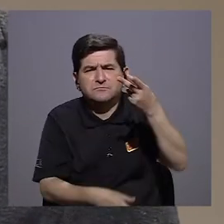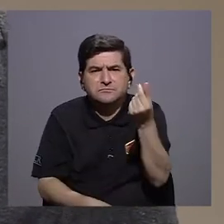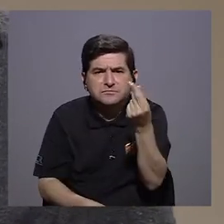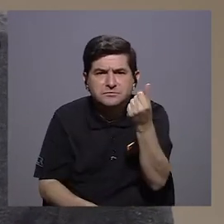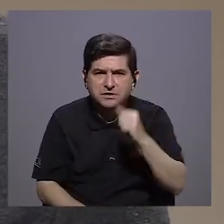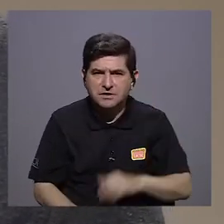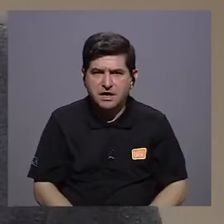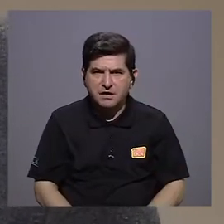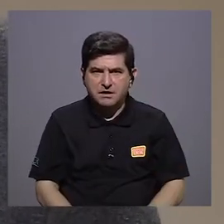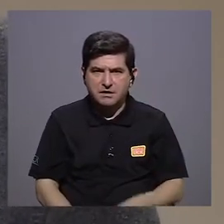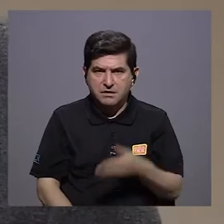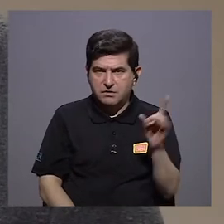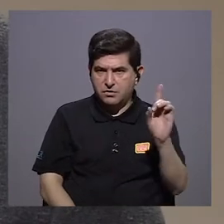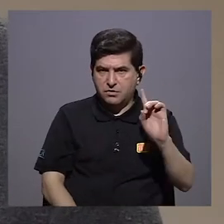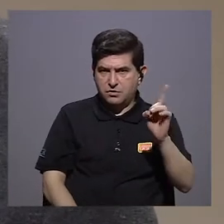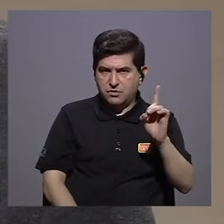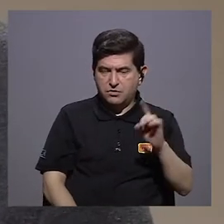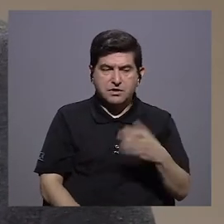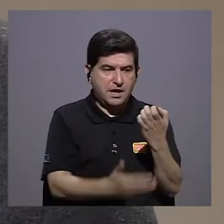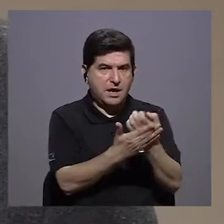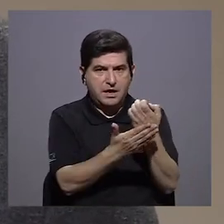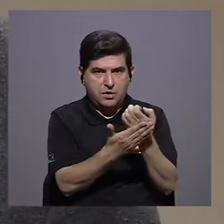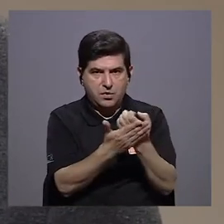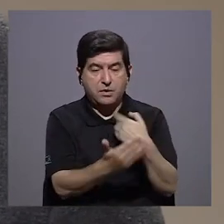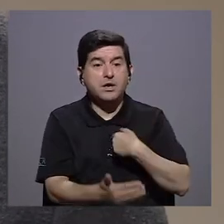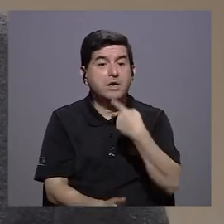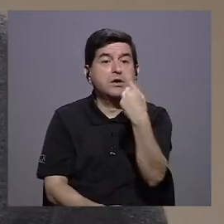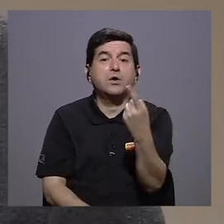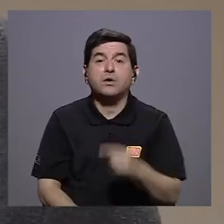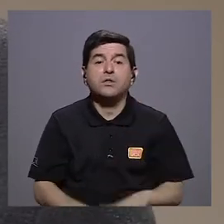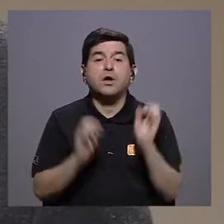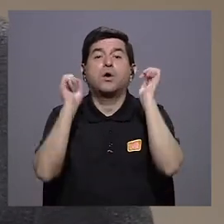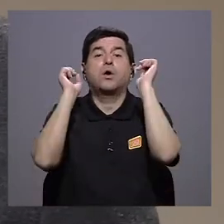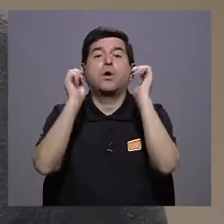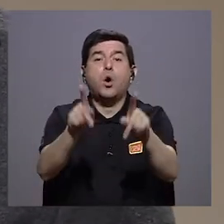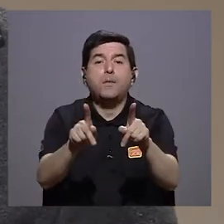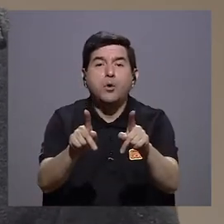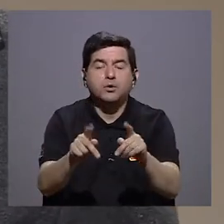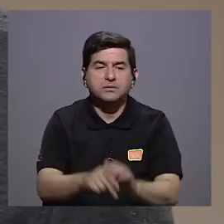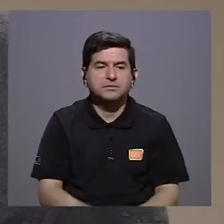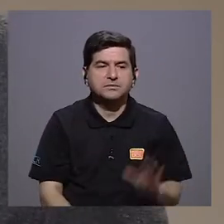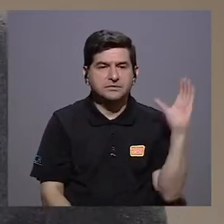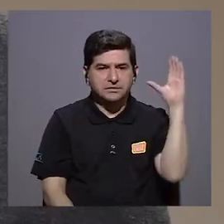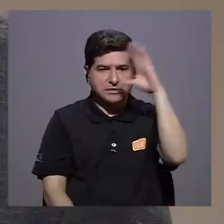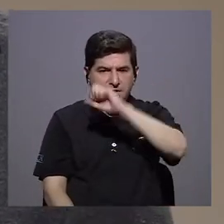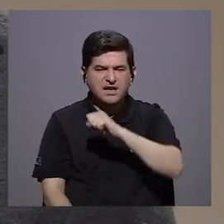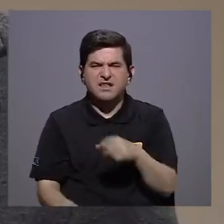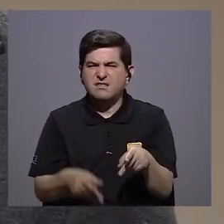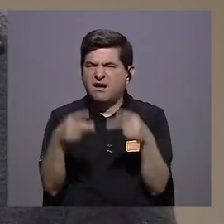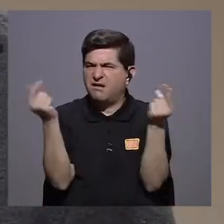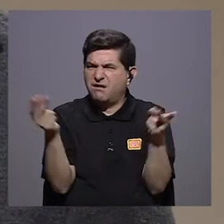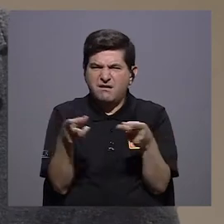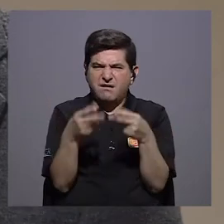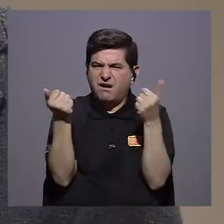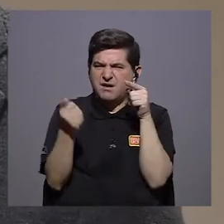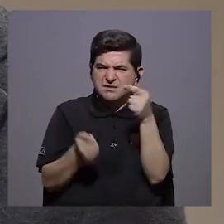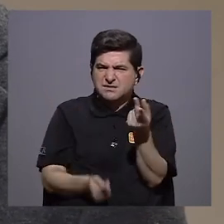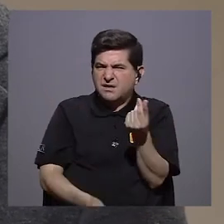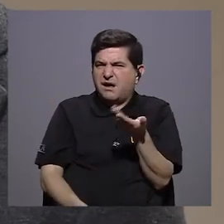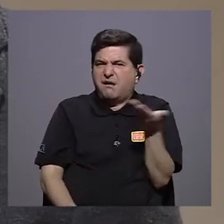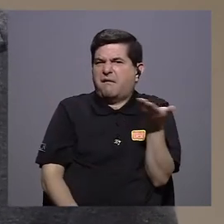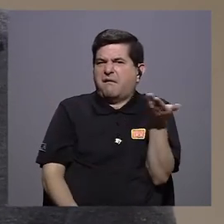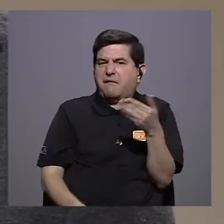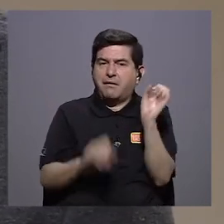en las economías. Y lo digo esto porque es una oportunidad, entonces, de ver en qué se gastan esos